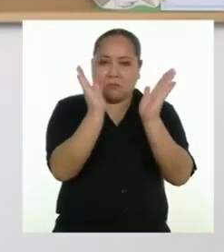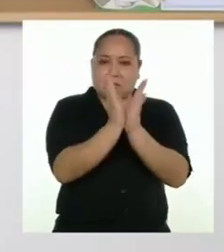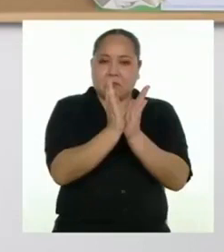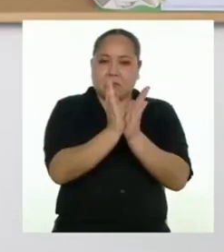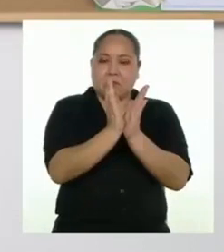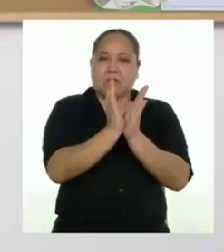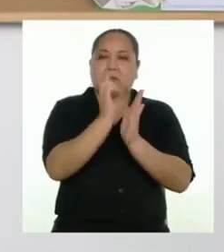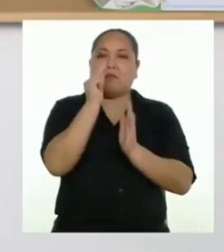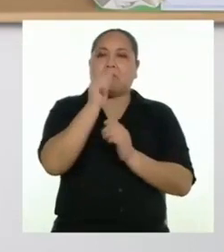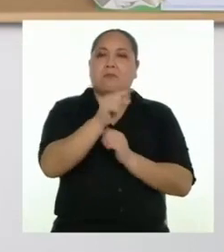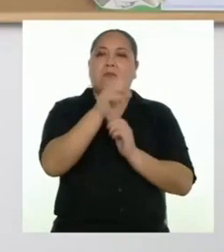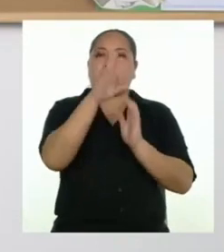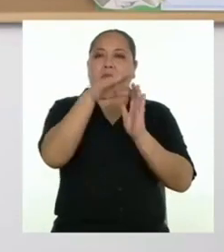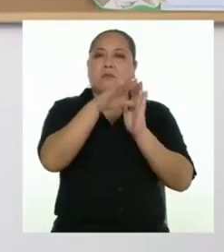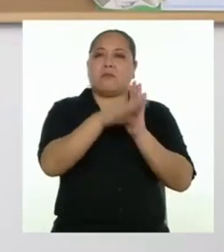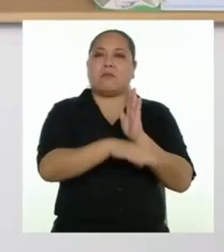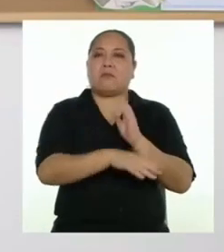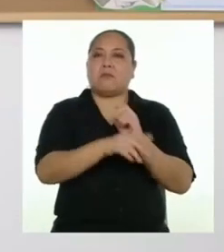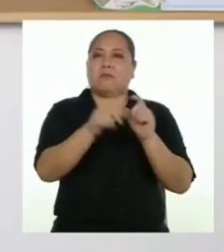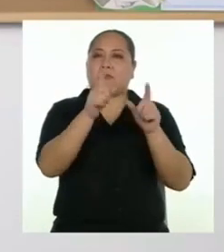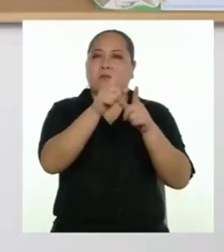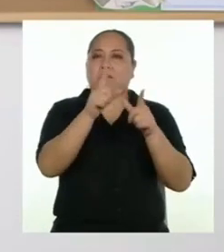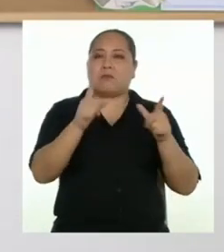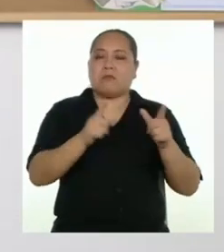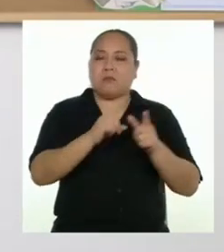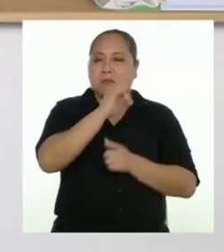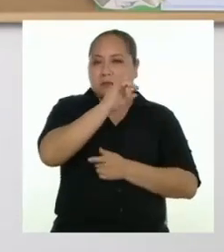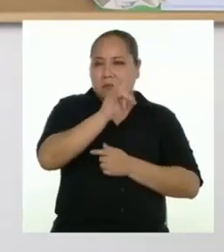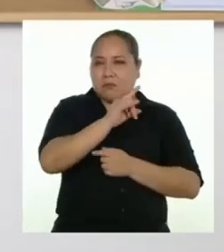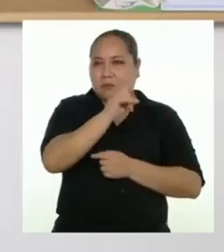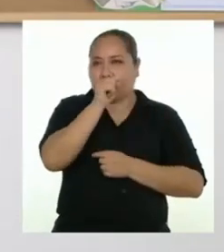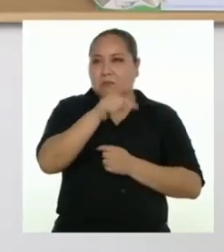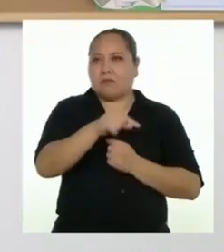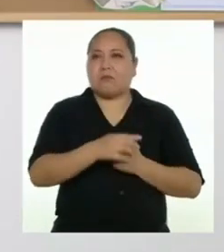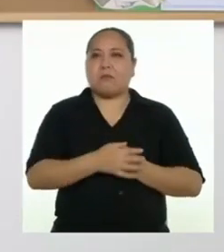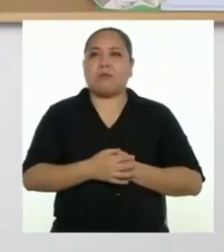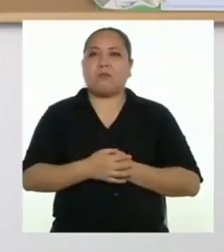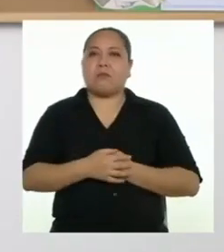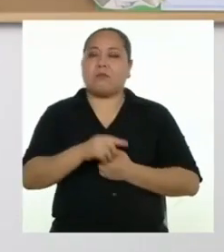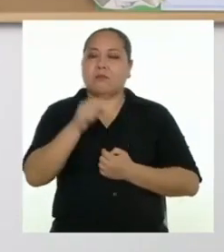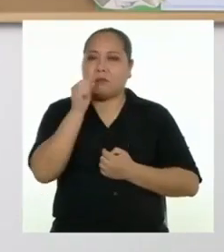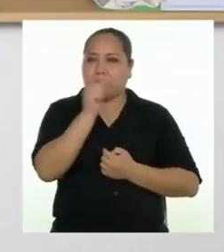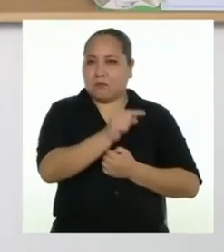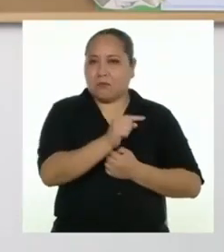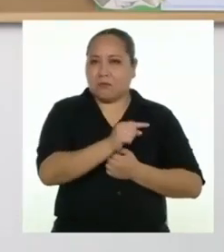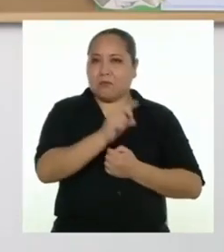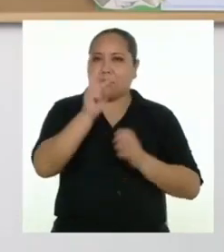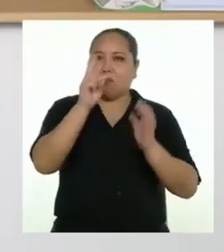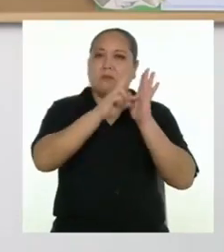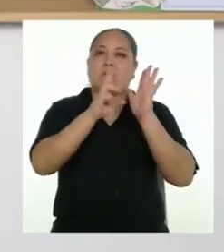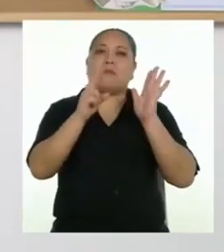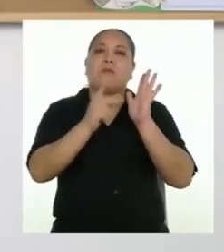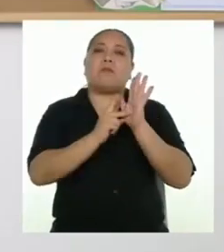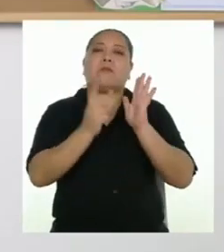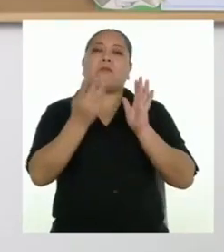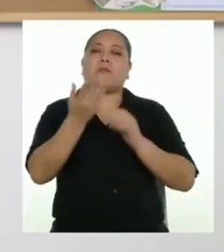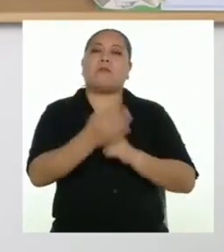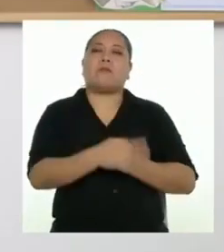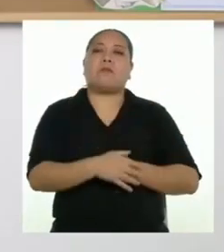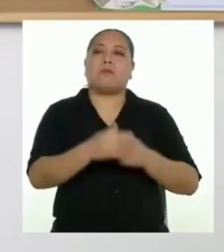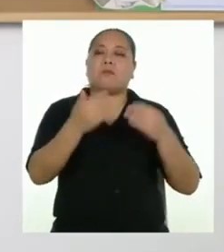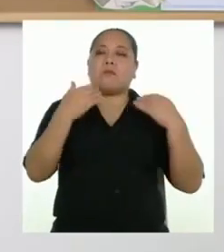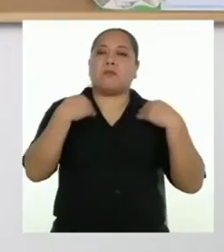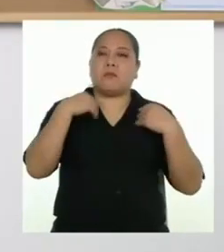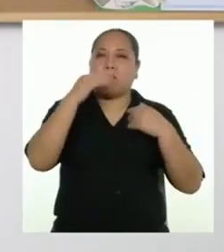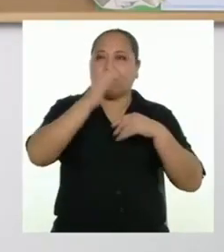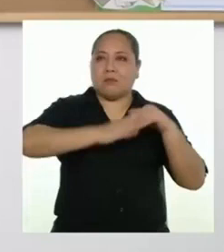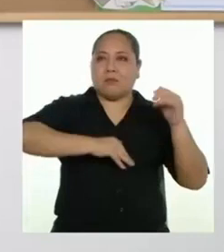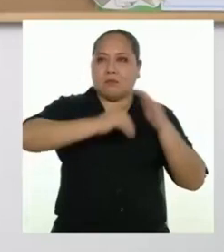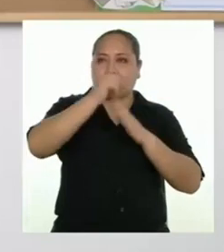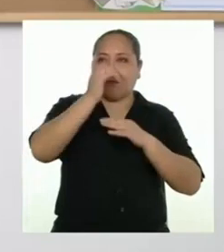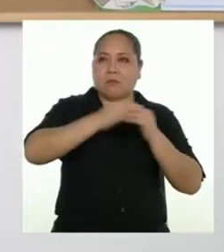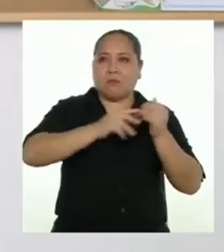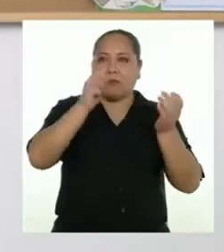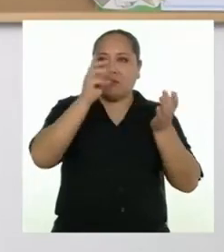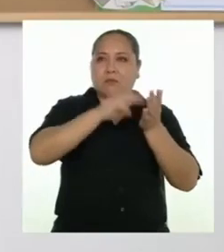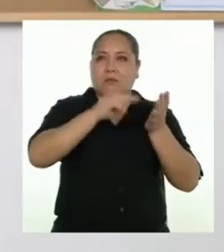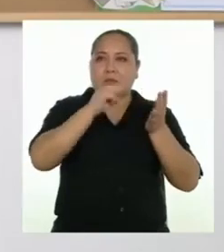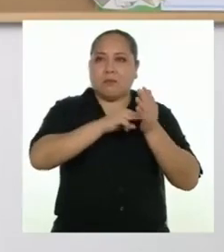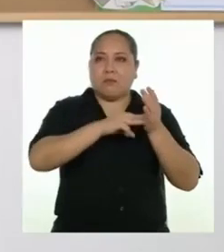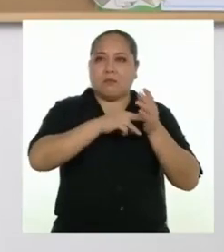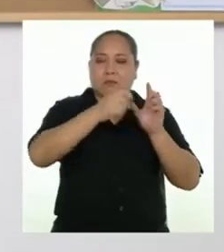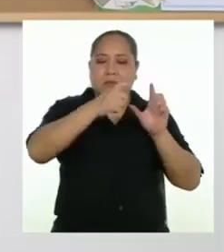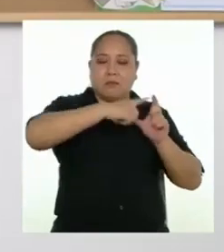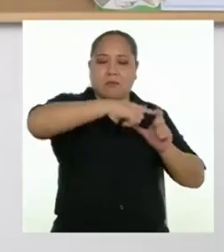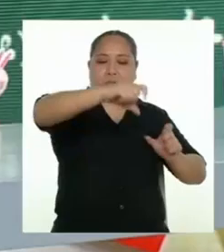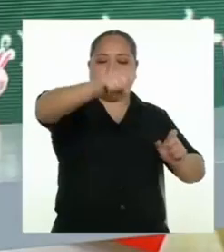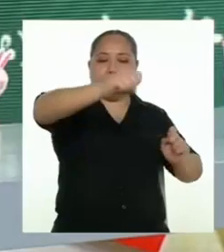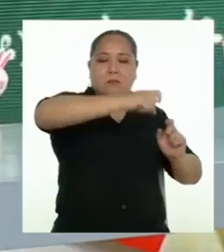por lo que será menos el terreno que vamos a emplear. Esto último significaría que tenemos que construir un mayor número de